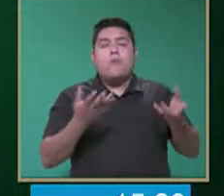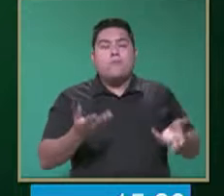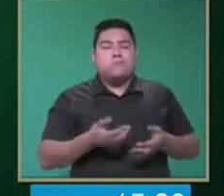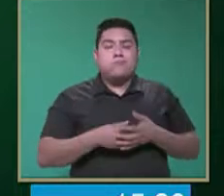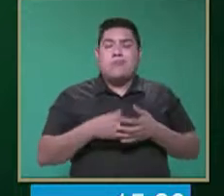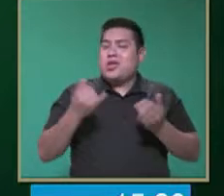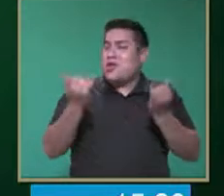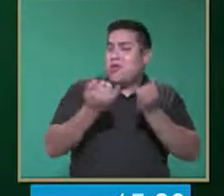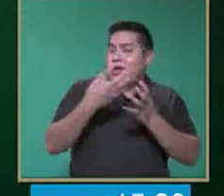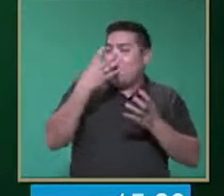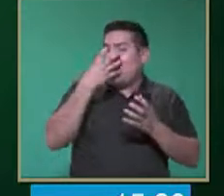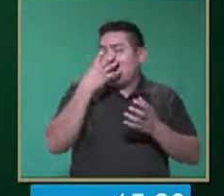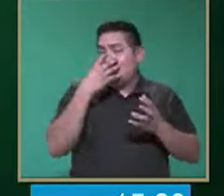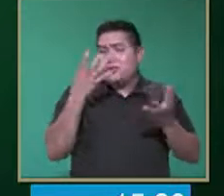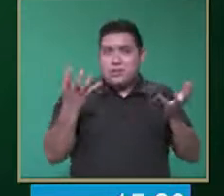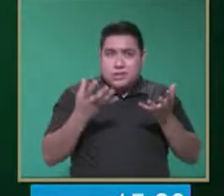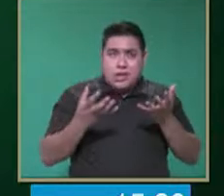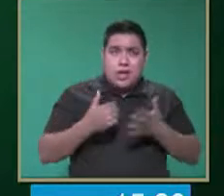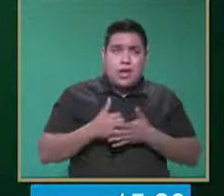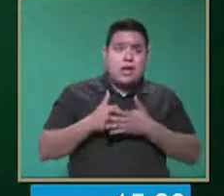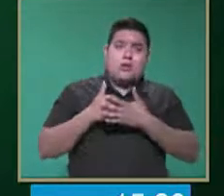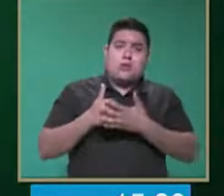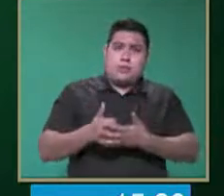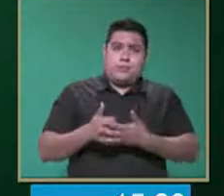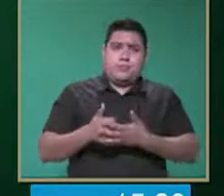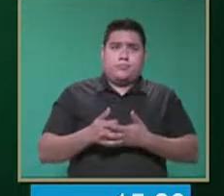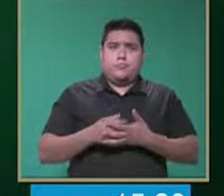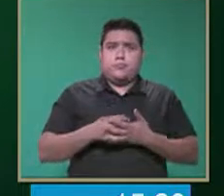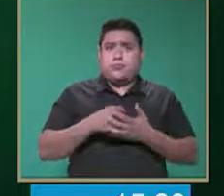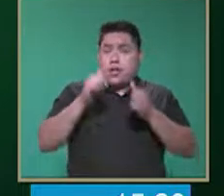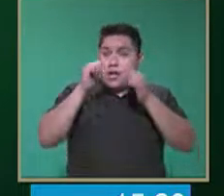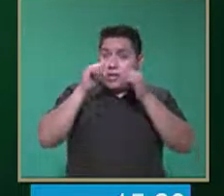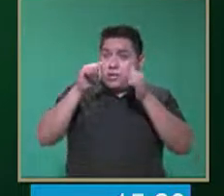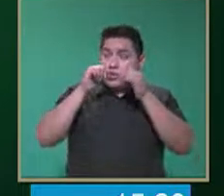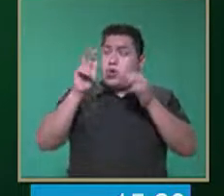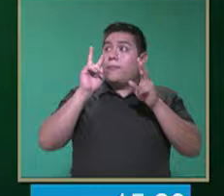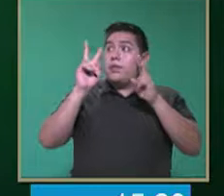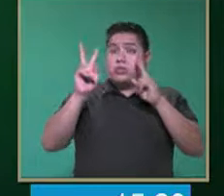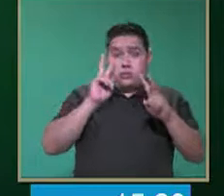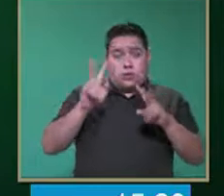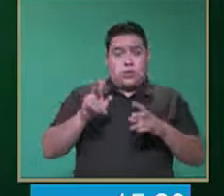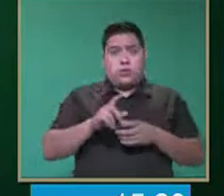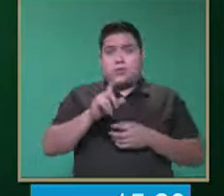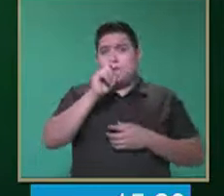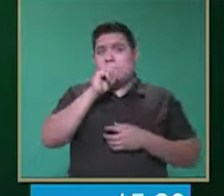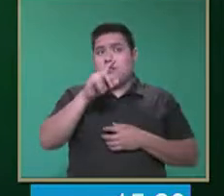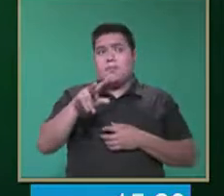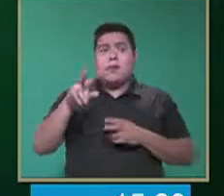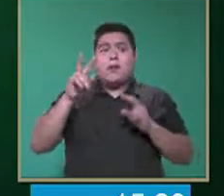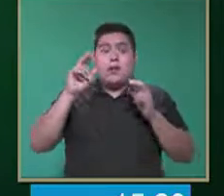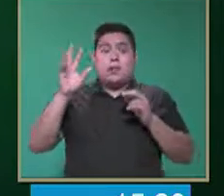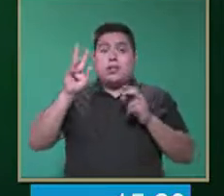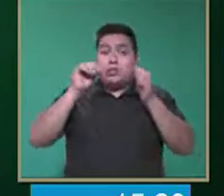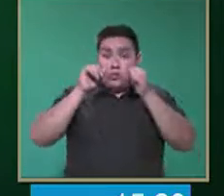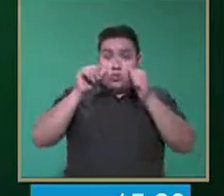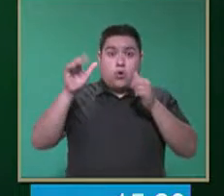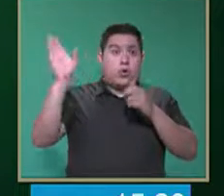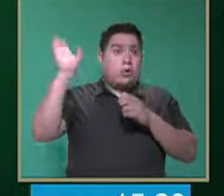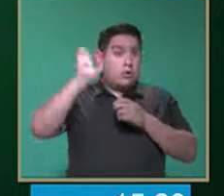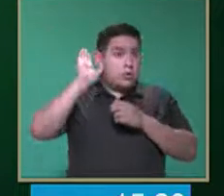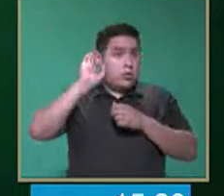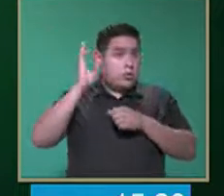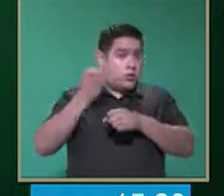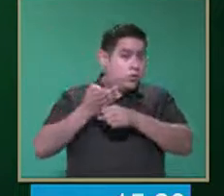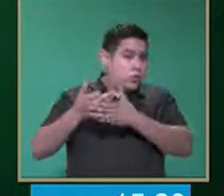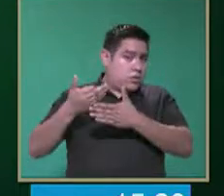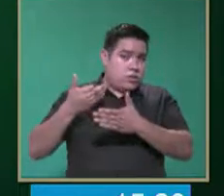también igual como un oso. Favorecemos en esta parte la atención visual y la atención auditiva que mencionábamos anteriormente.